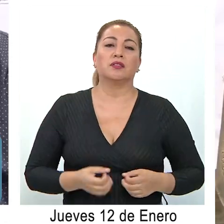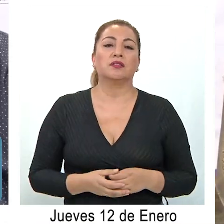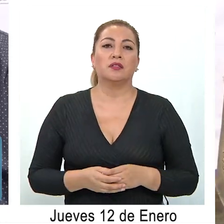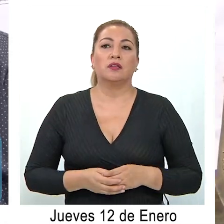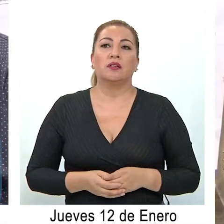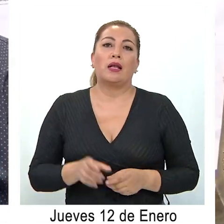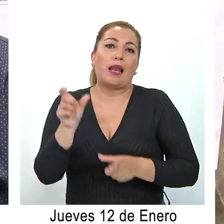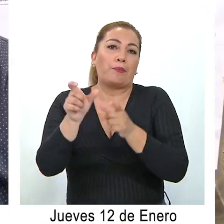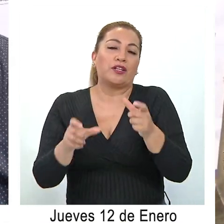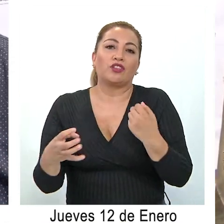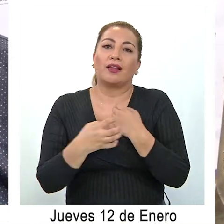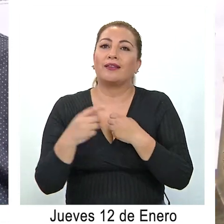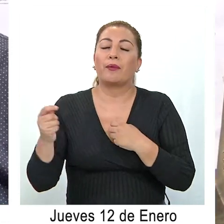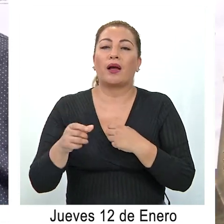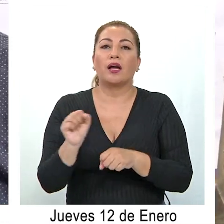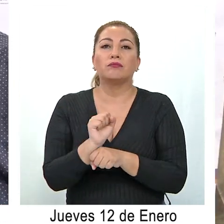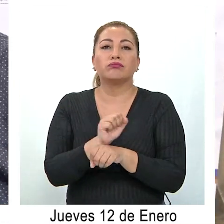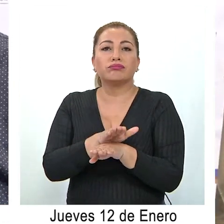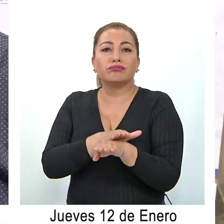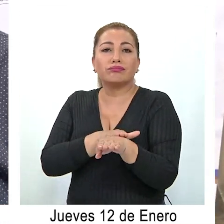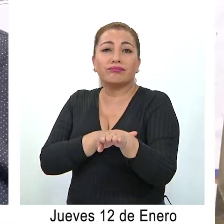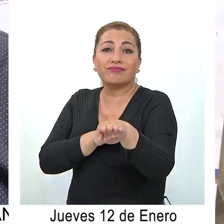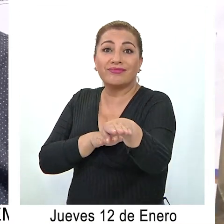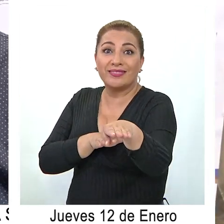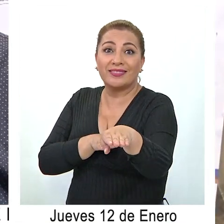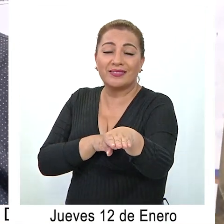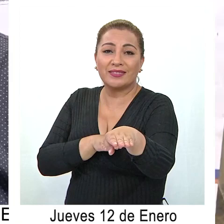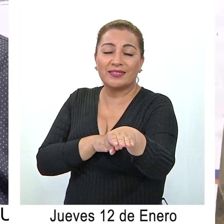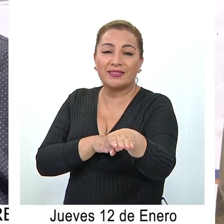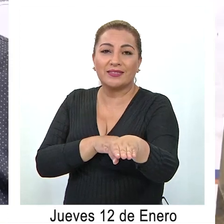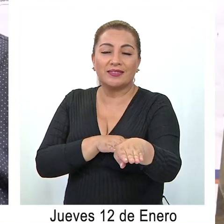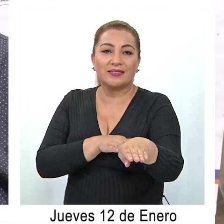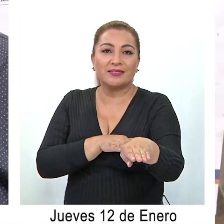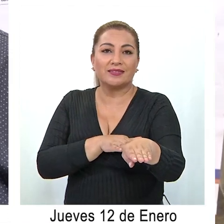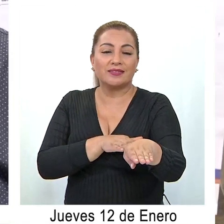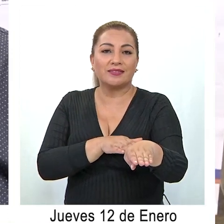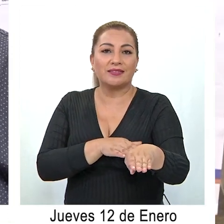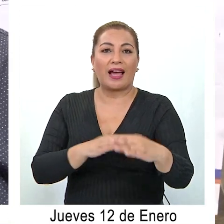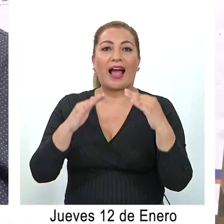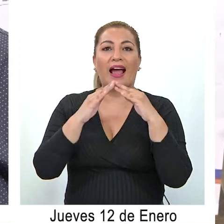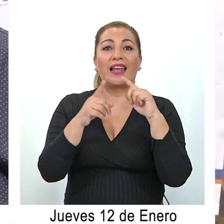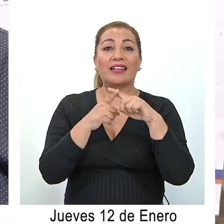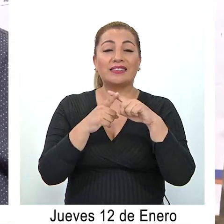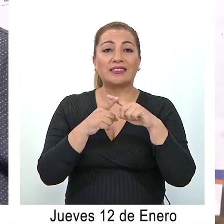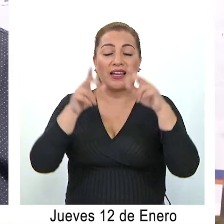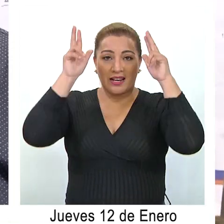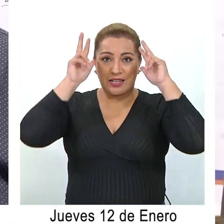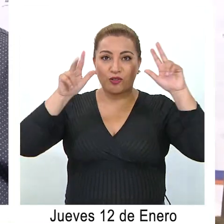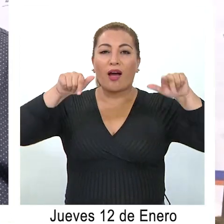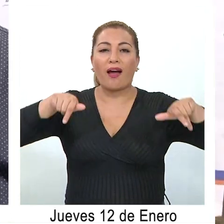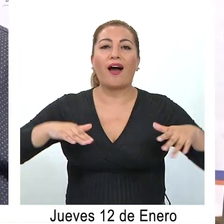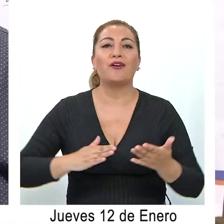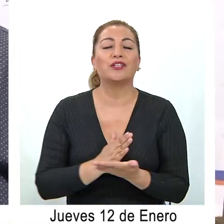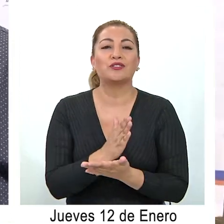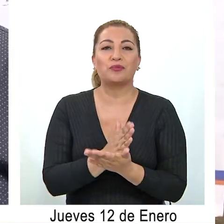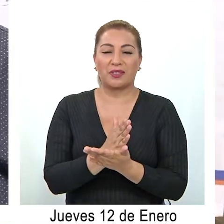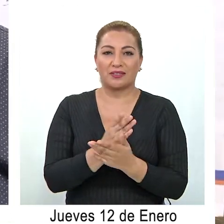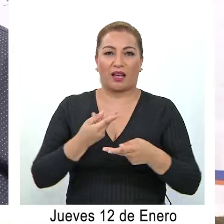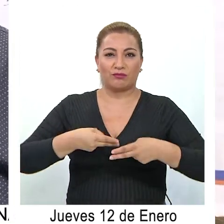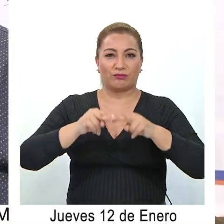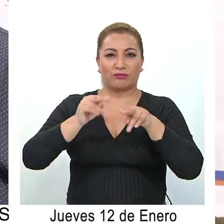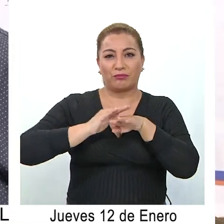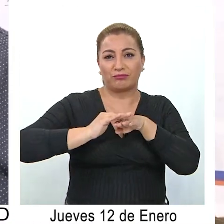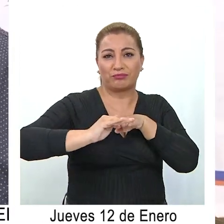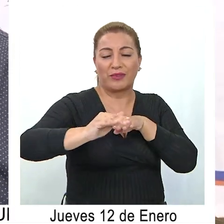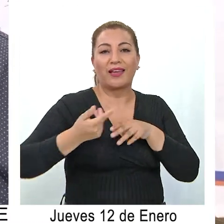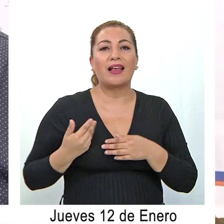la provincia, por la región de Tarapacá, cuando viene a nuestro santuario de La Tirana. Hoy comienzan ya sus obras que, claramente,